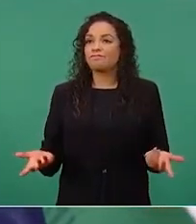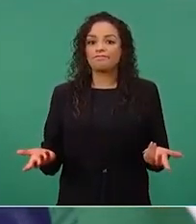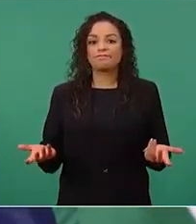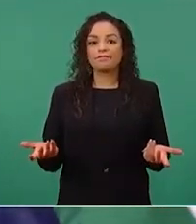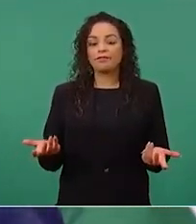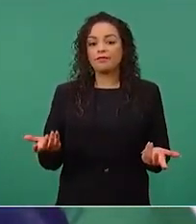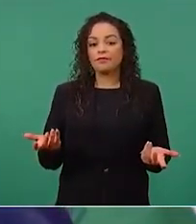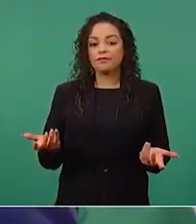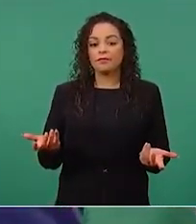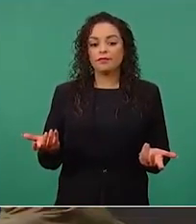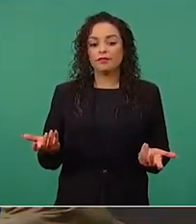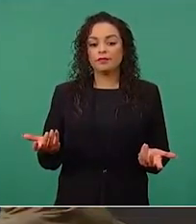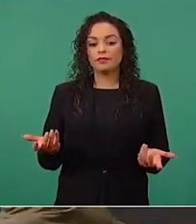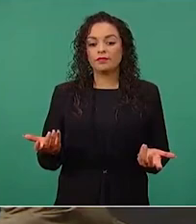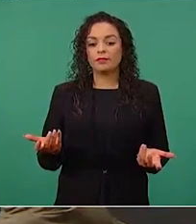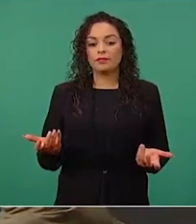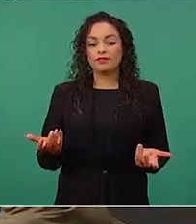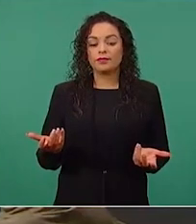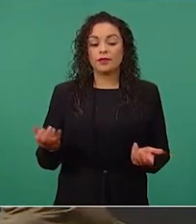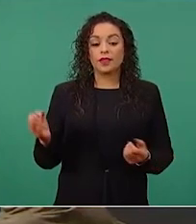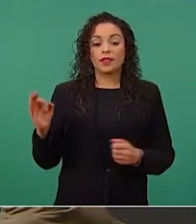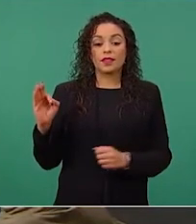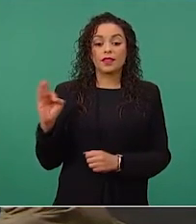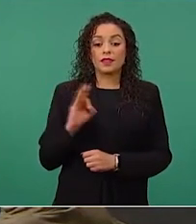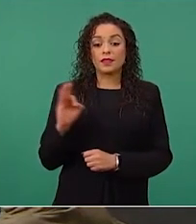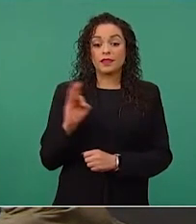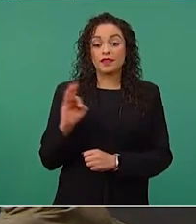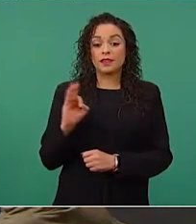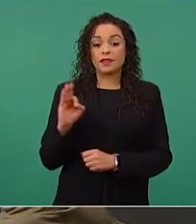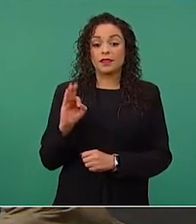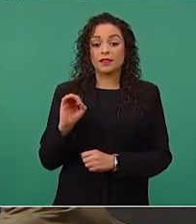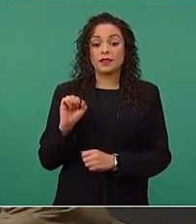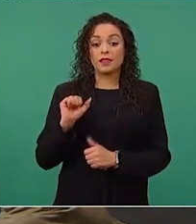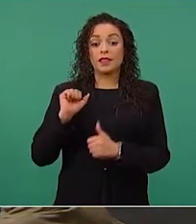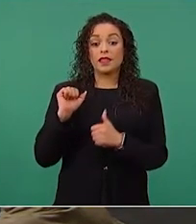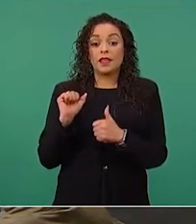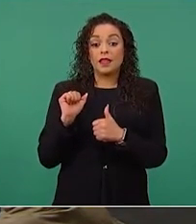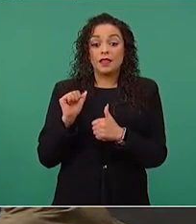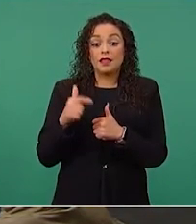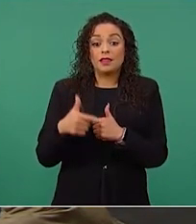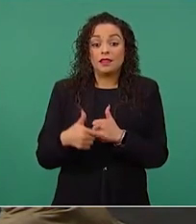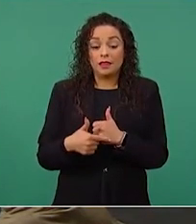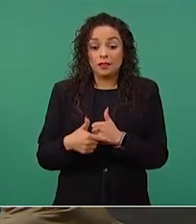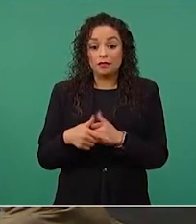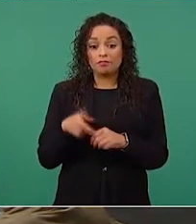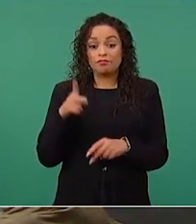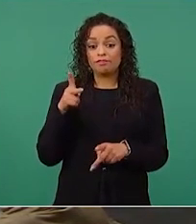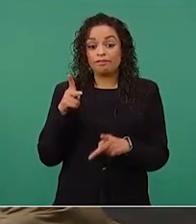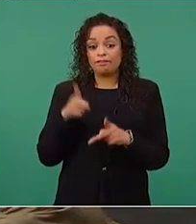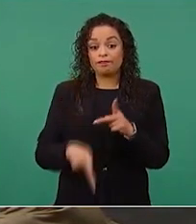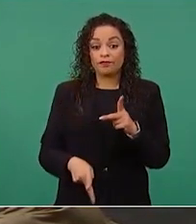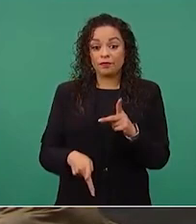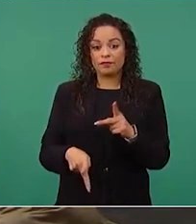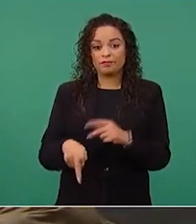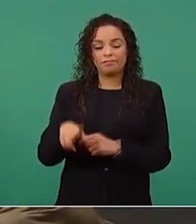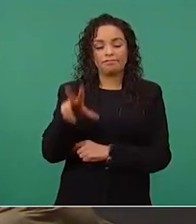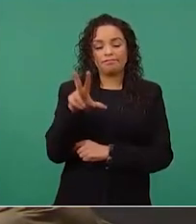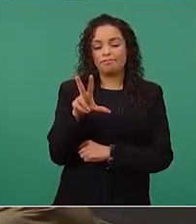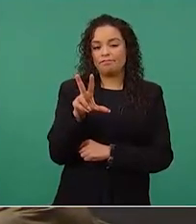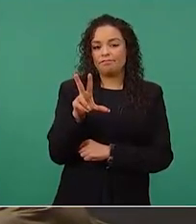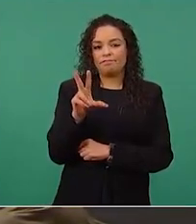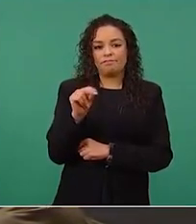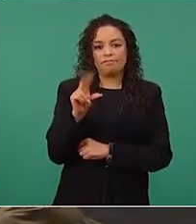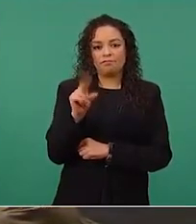puerta abierta y